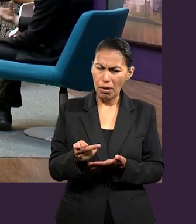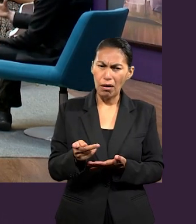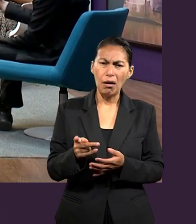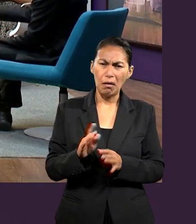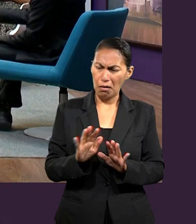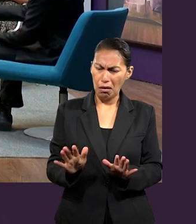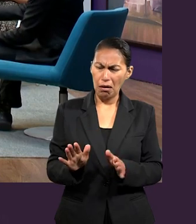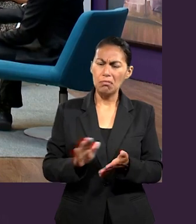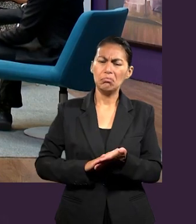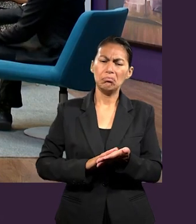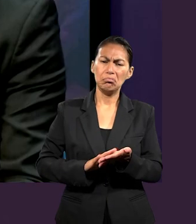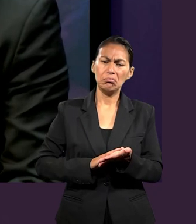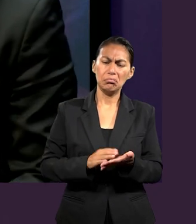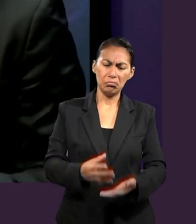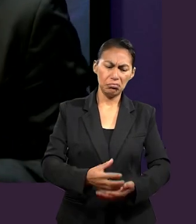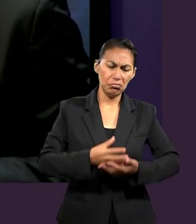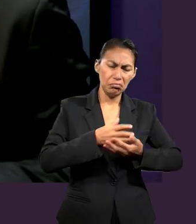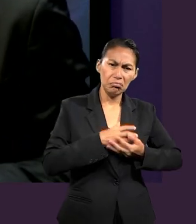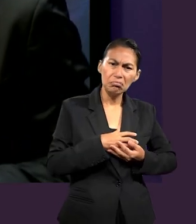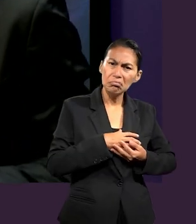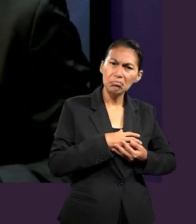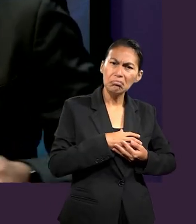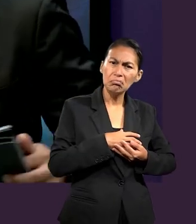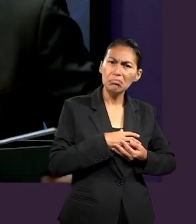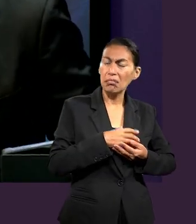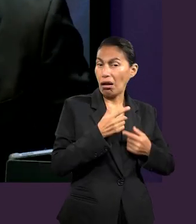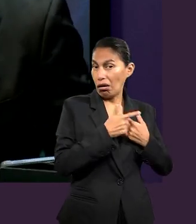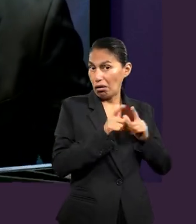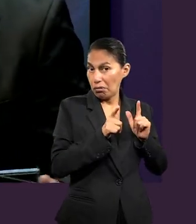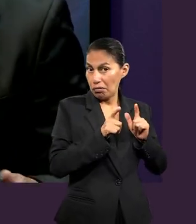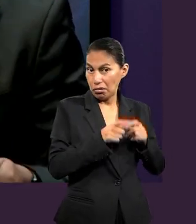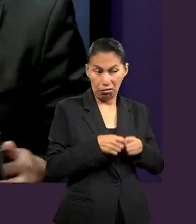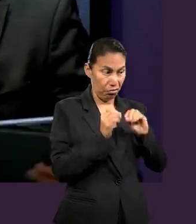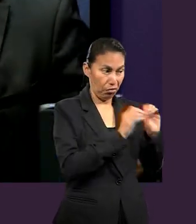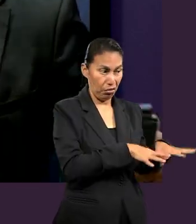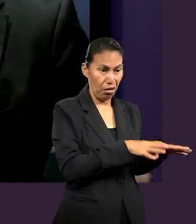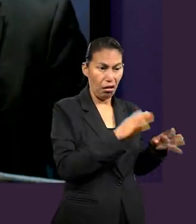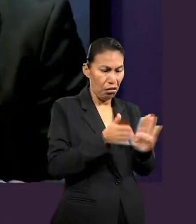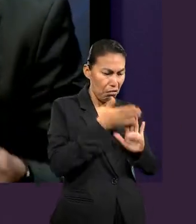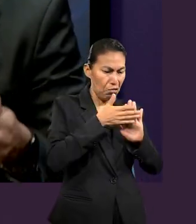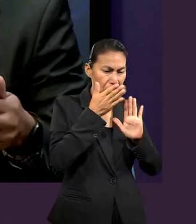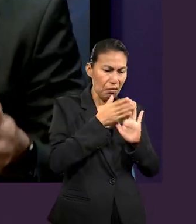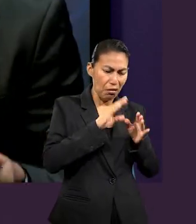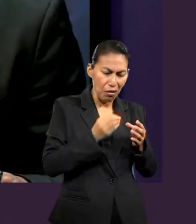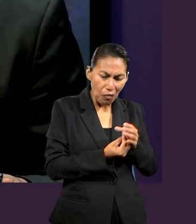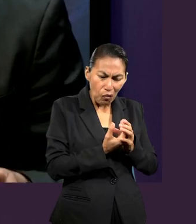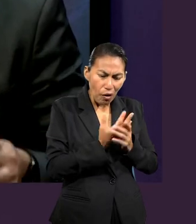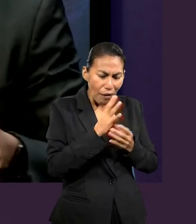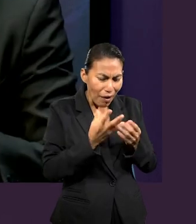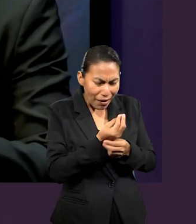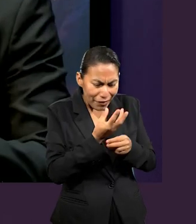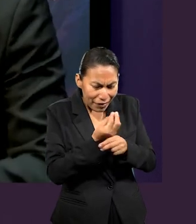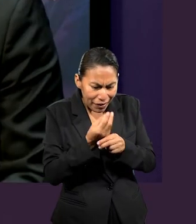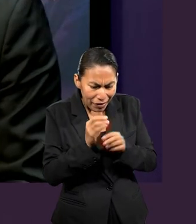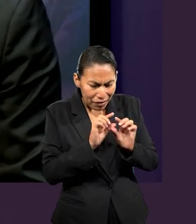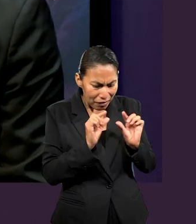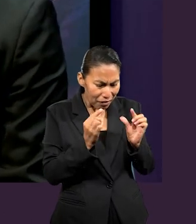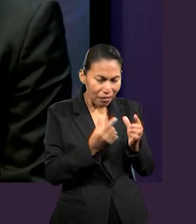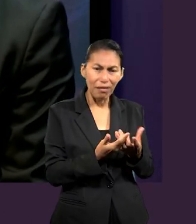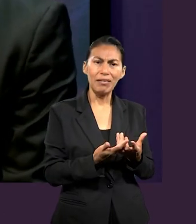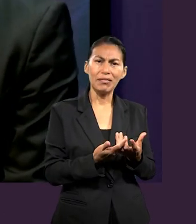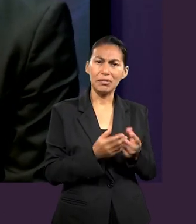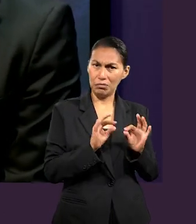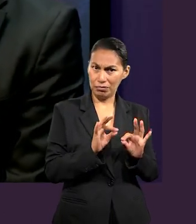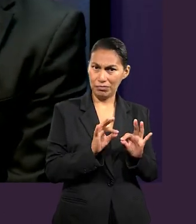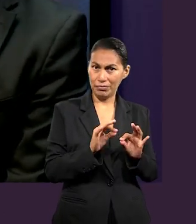cubre el precio de ella, pues la puede tener para sí y la puede reparar y la puede renovar, ¿no? Ese es el perdón, es